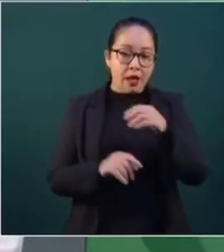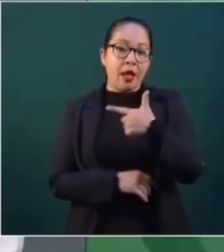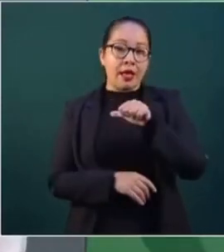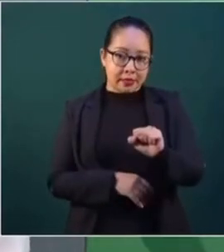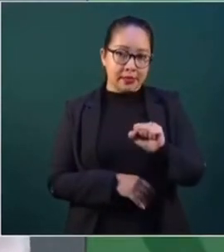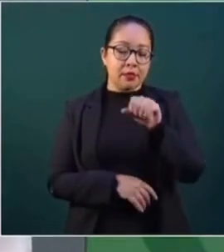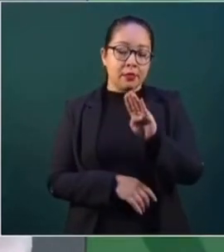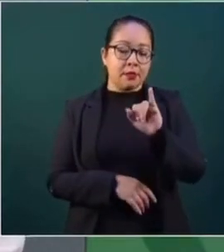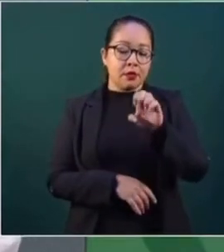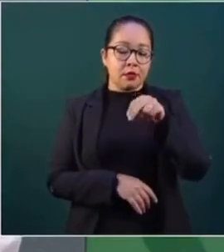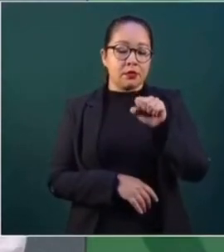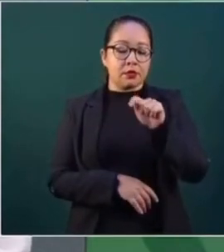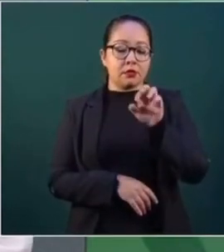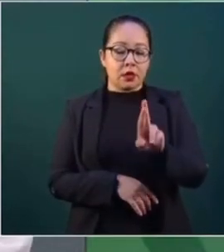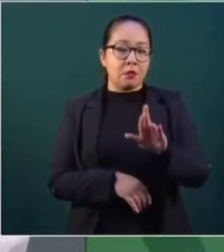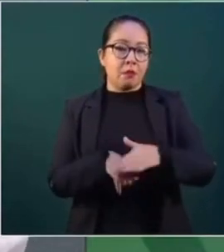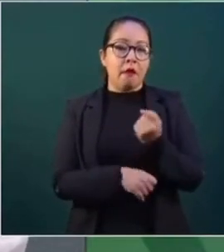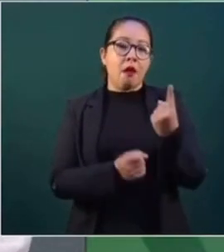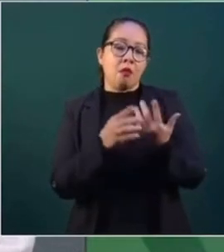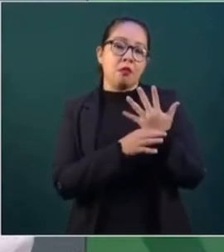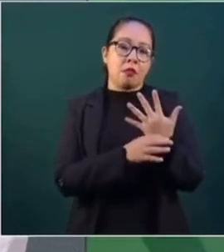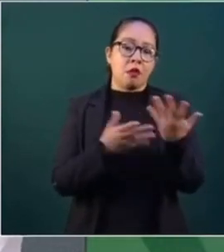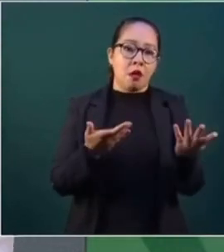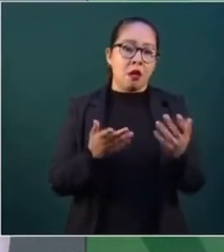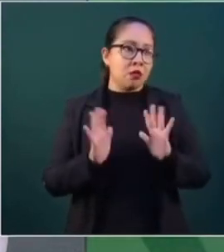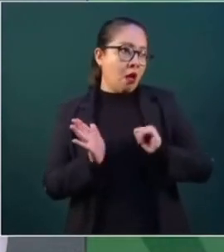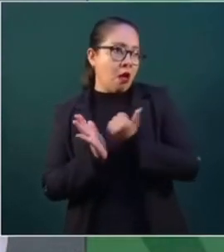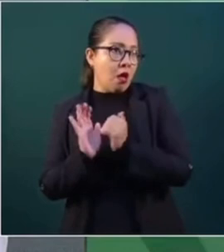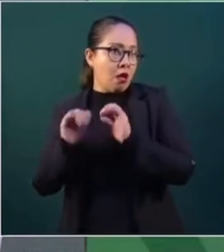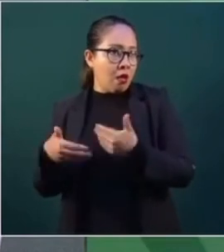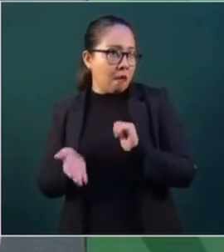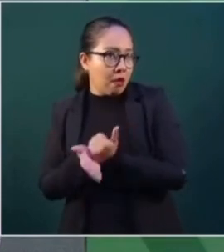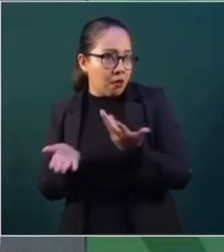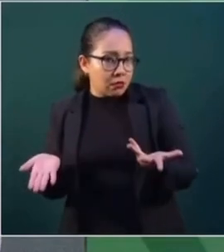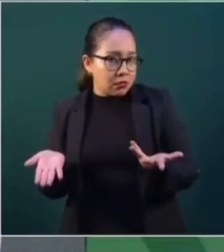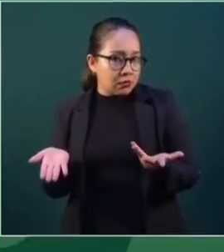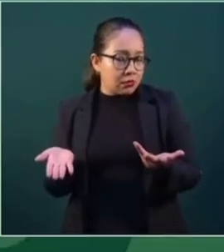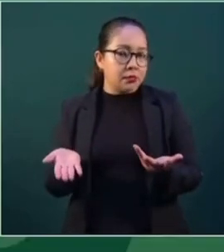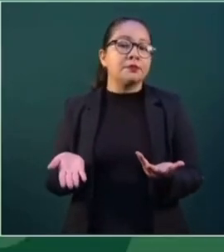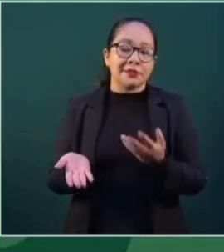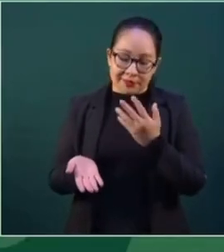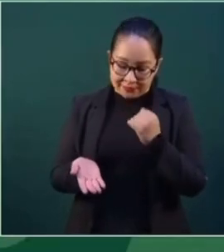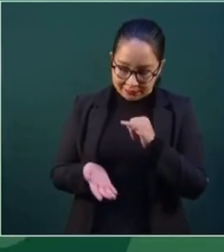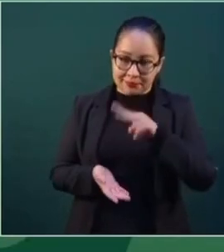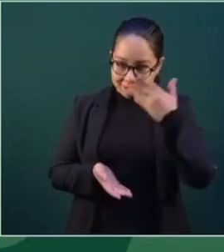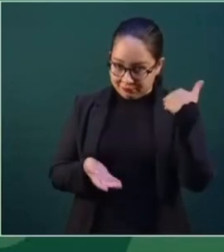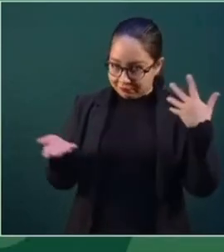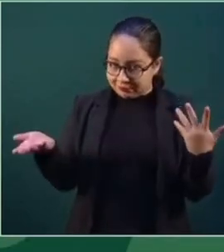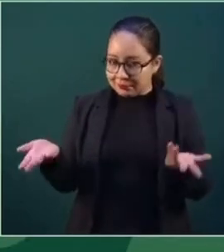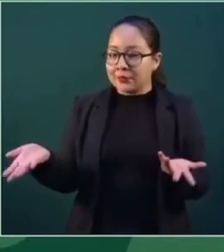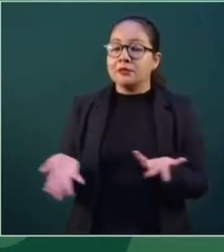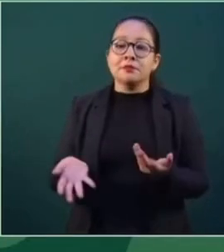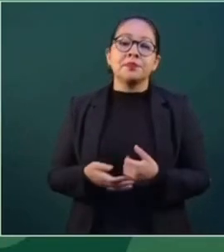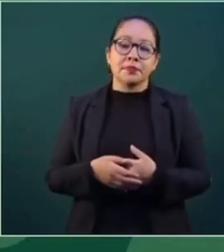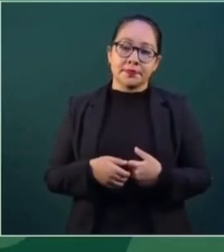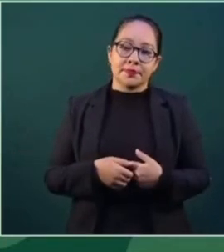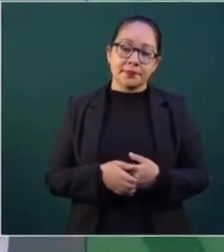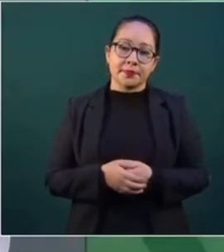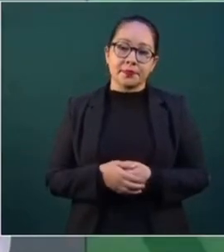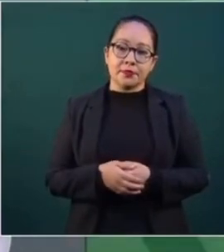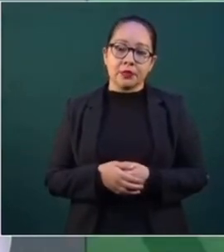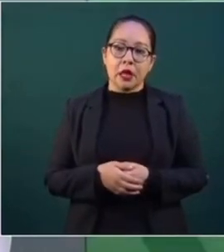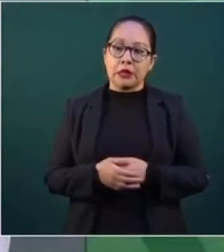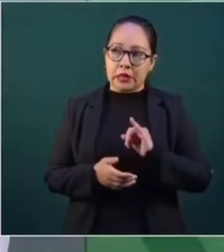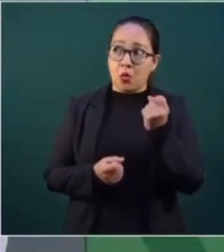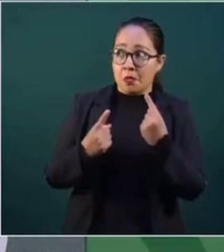empezaron a manejar de que ya habían registrado la marca. Ahora lo hicieron, pidieron la